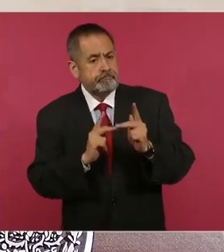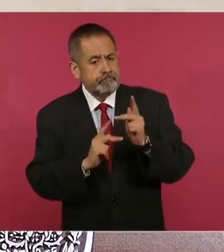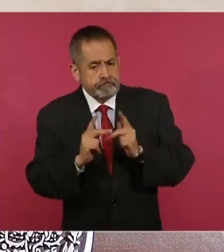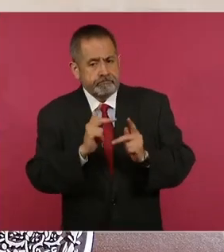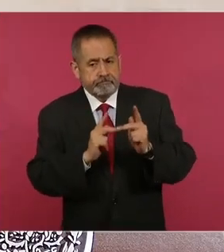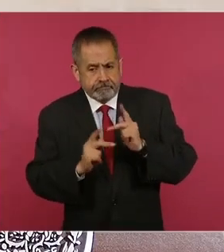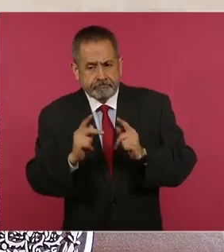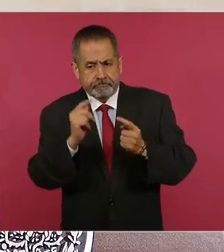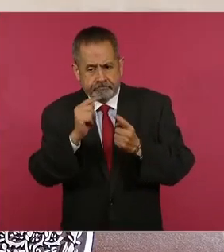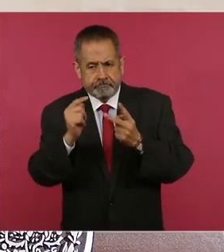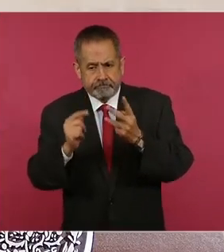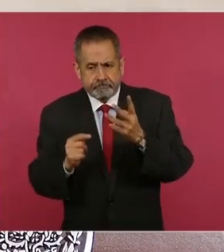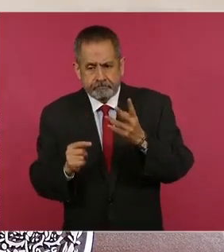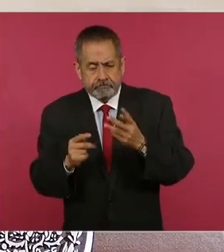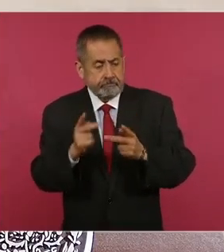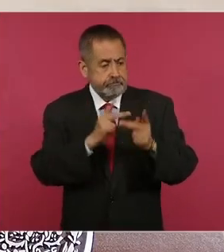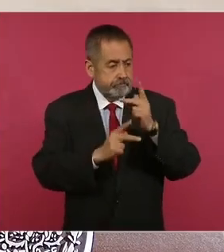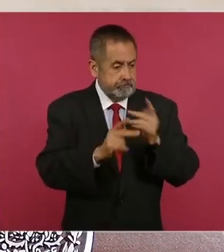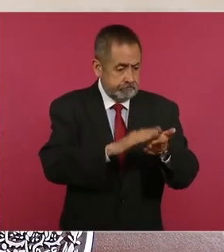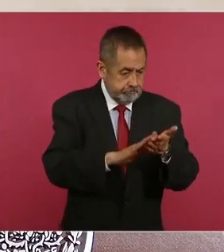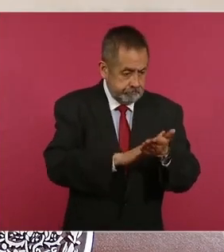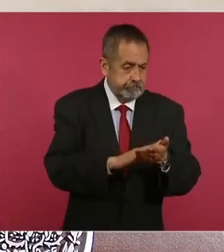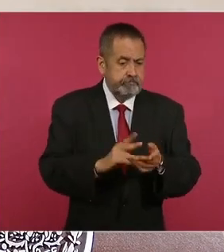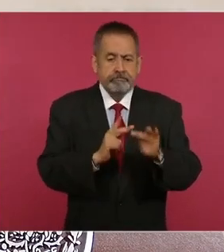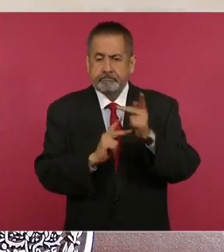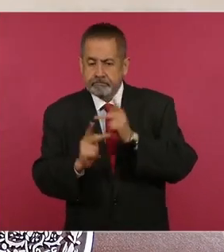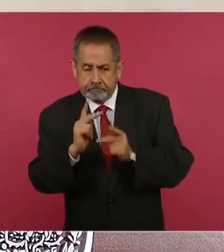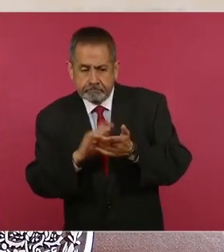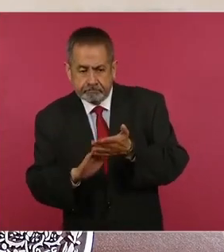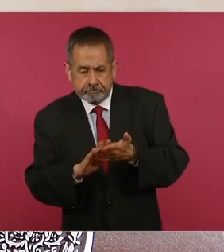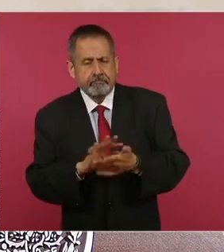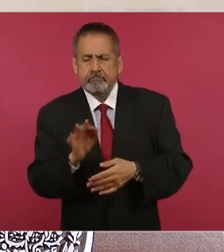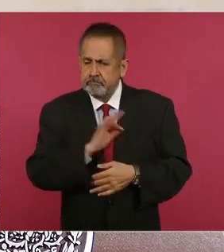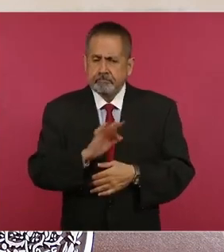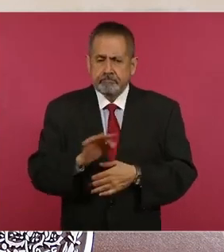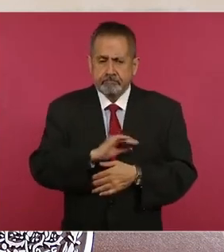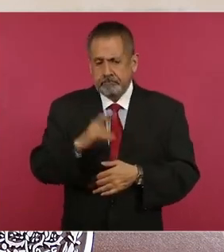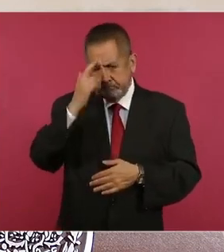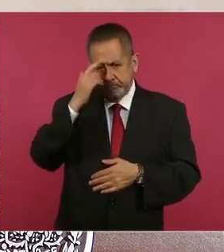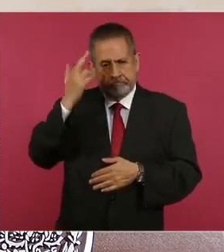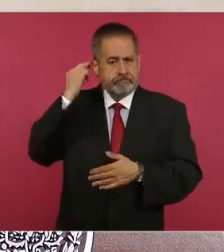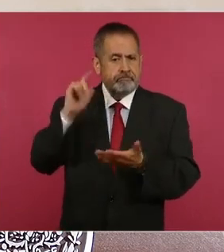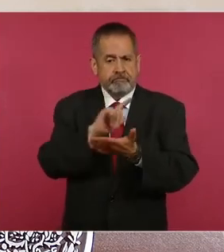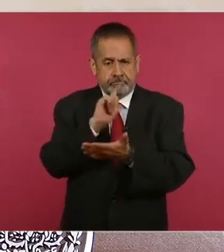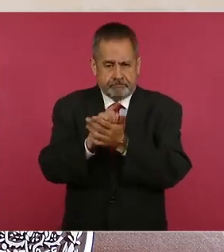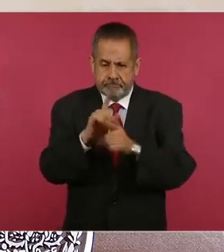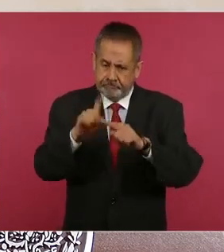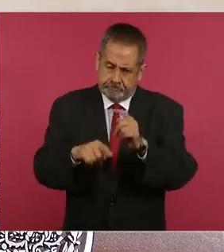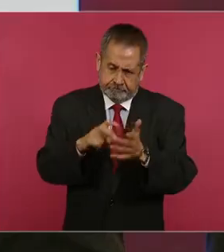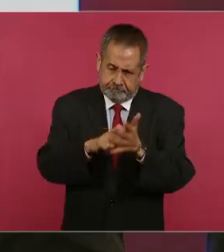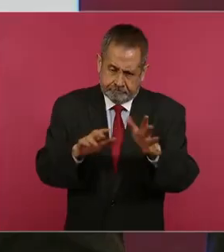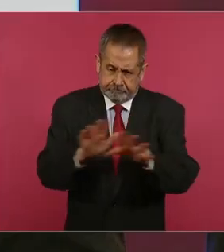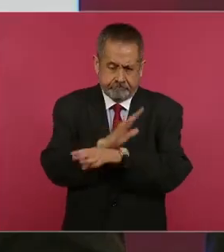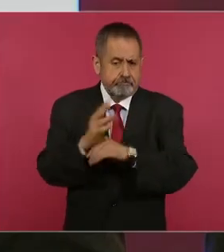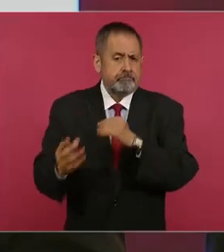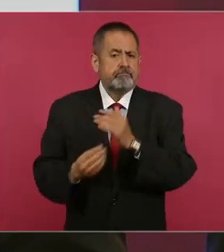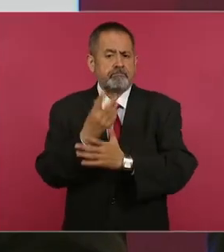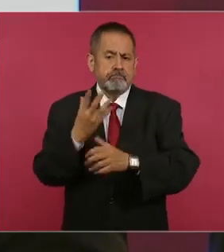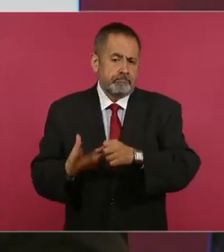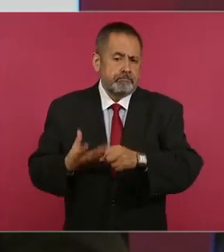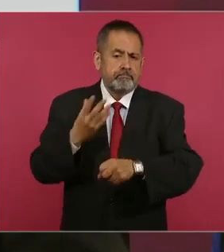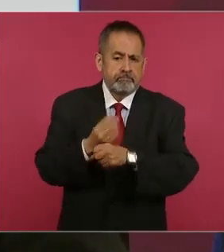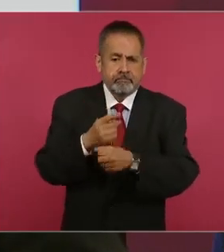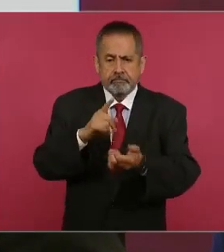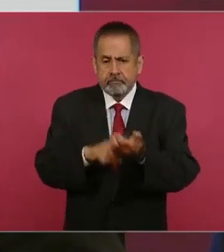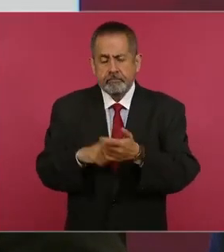siempre y cuando liquiden el anterior, que eso fue una reforma a la ley que propuso el presidente de la República. Créditos de mejora, reparación,